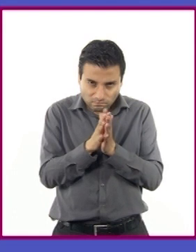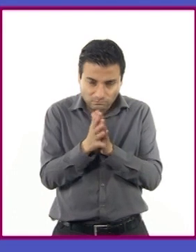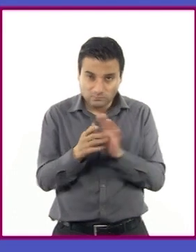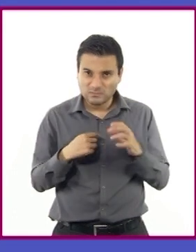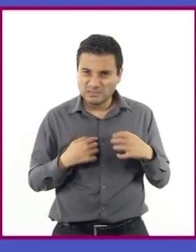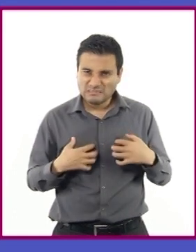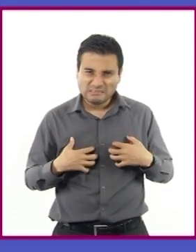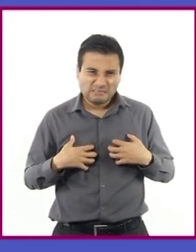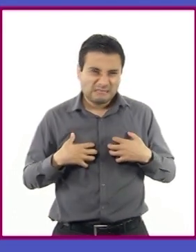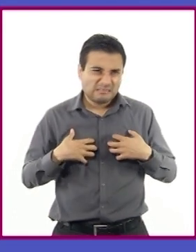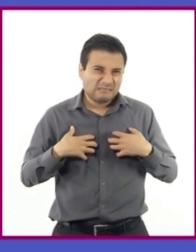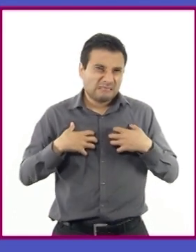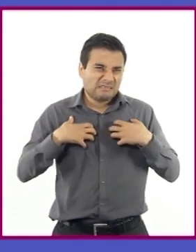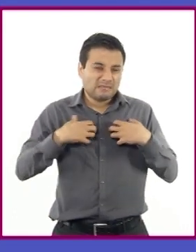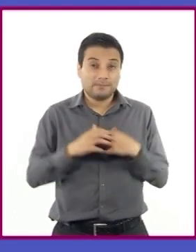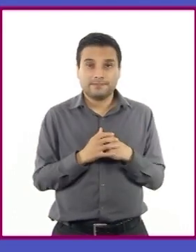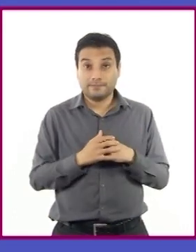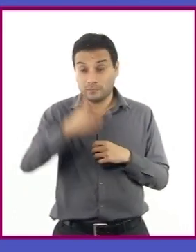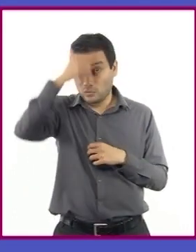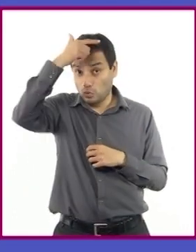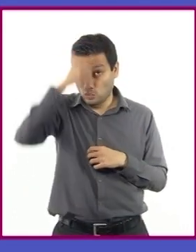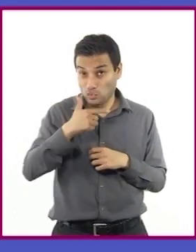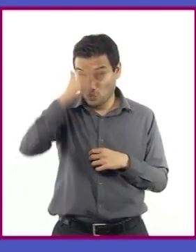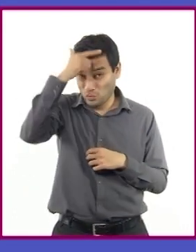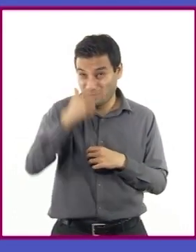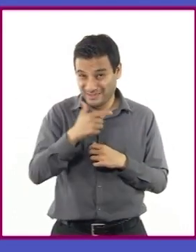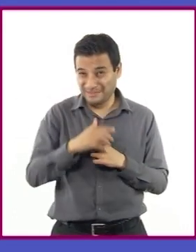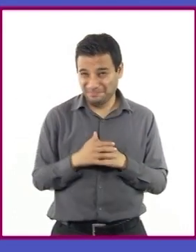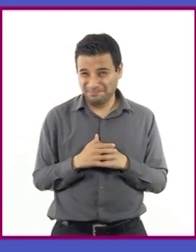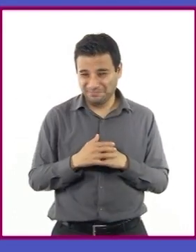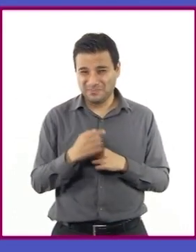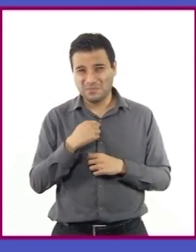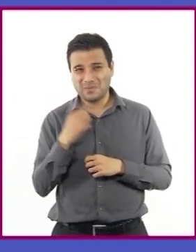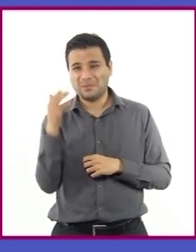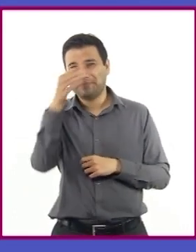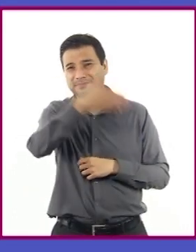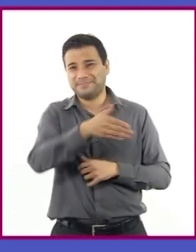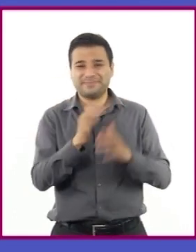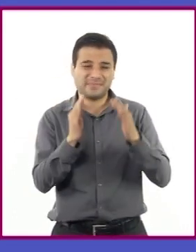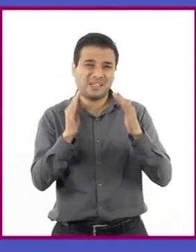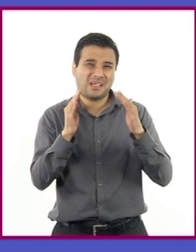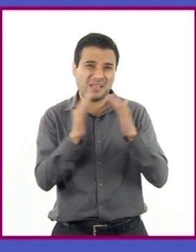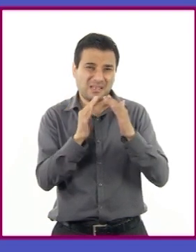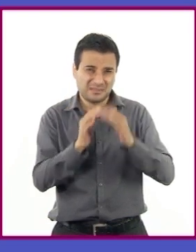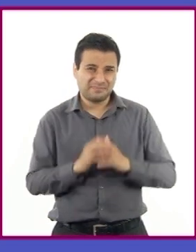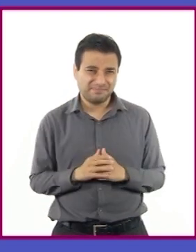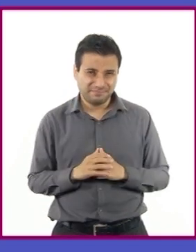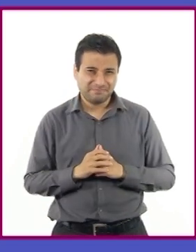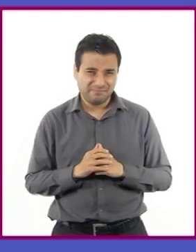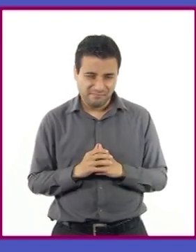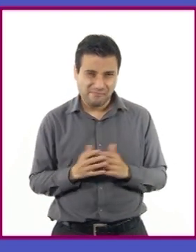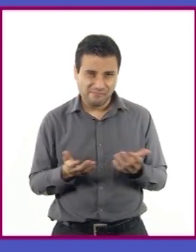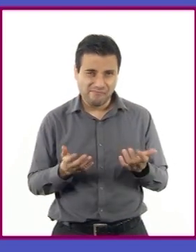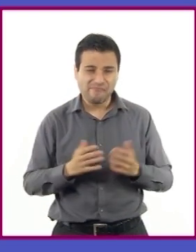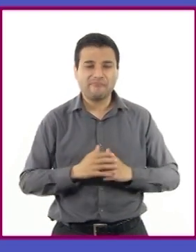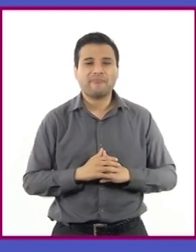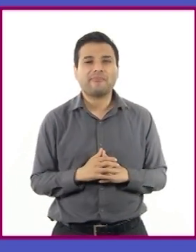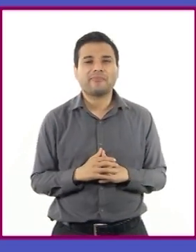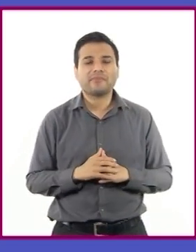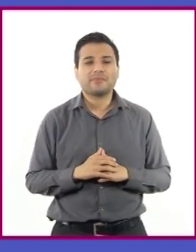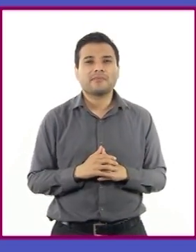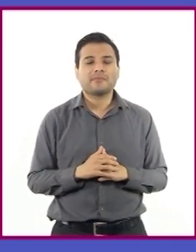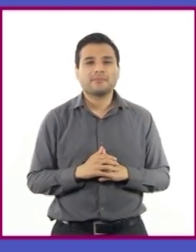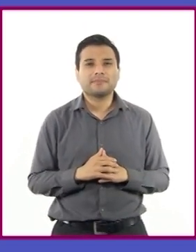Una noche, en ocasión de regresar a casa de vuelta de uno de mis frecuentes escondrijos del barrio,